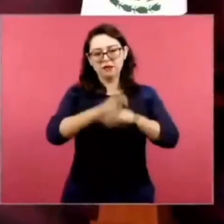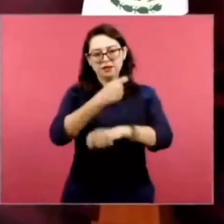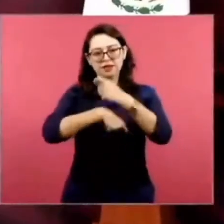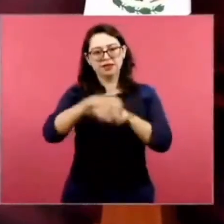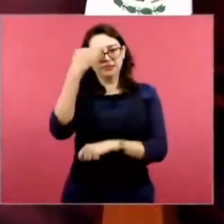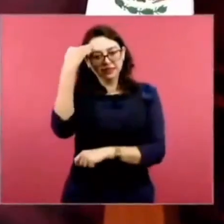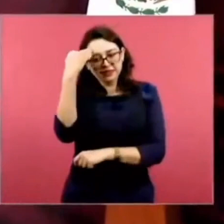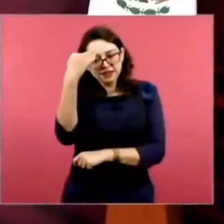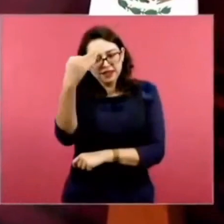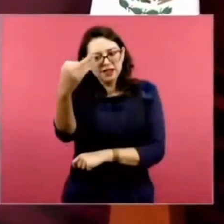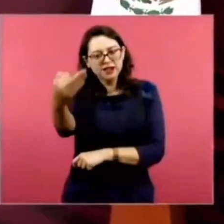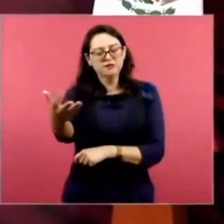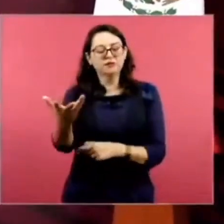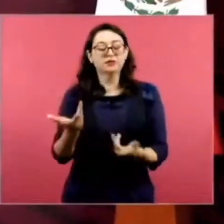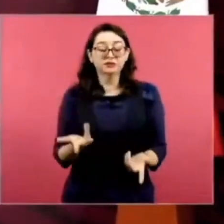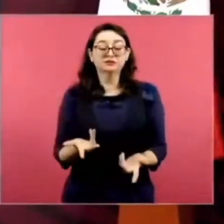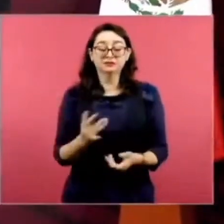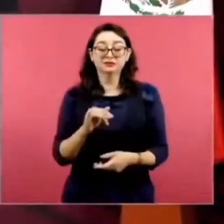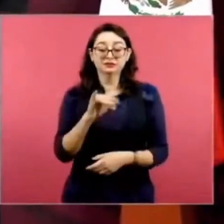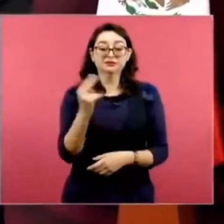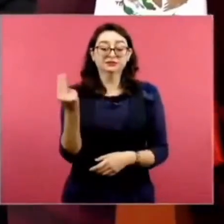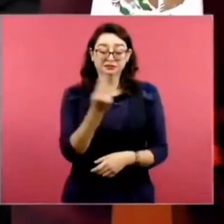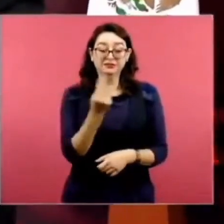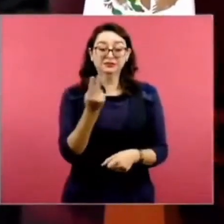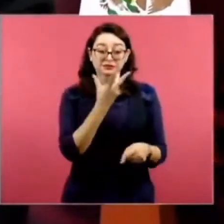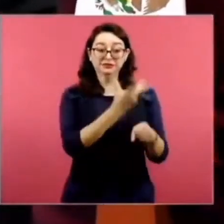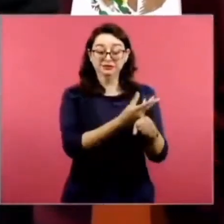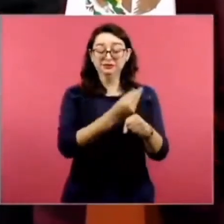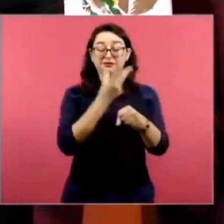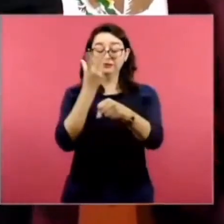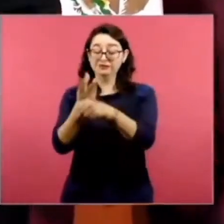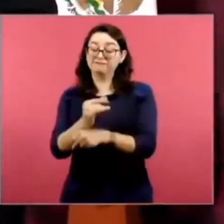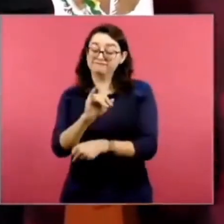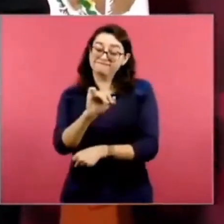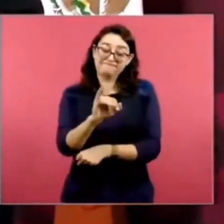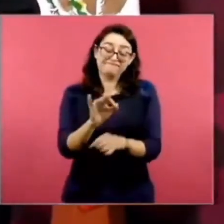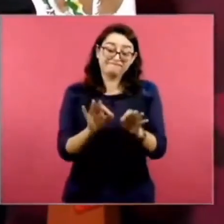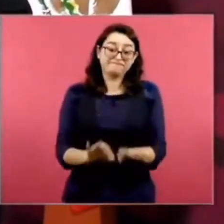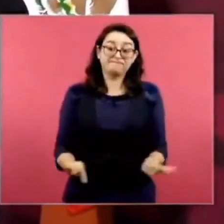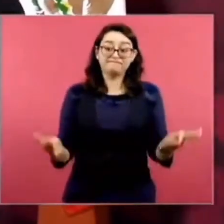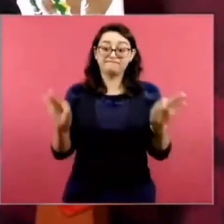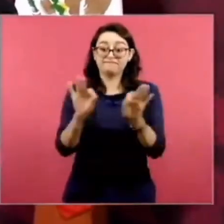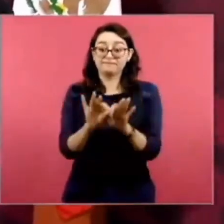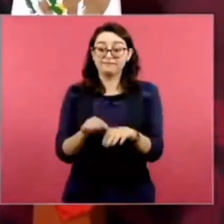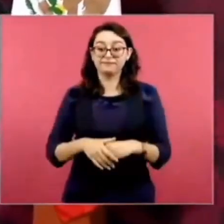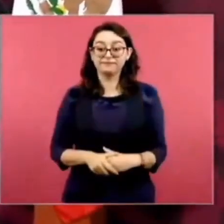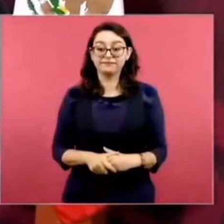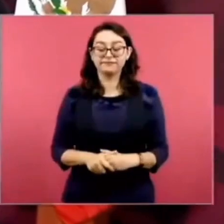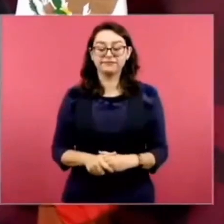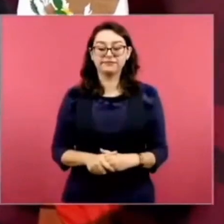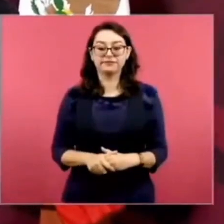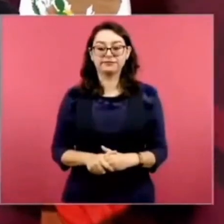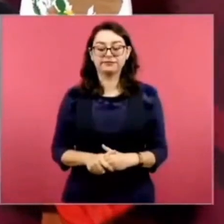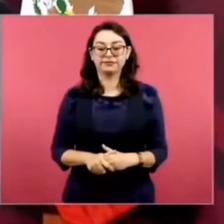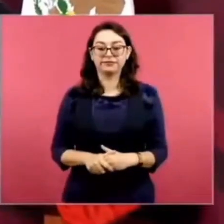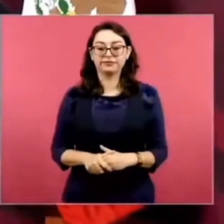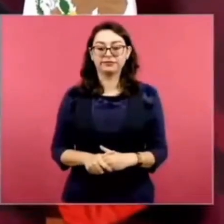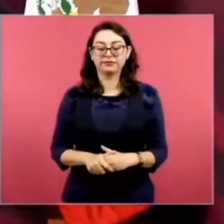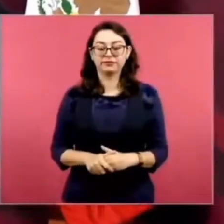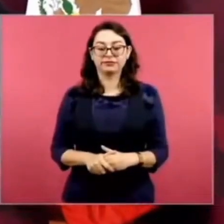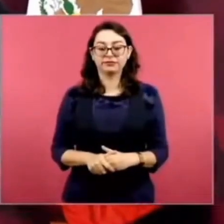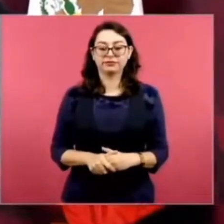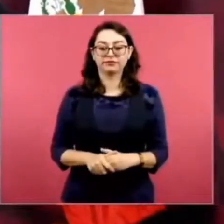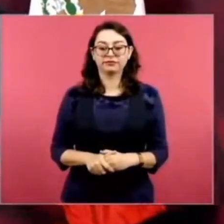pero sí son necesarias las dos que tú estás mencionando. Por cierto, ahora hay una